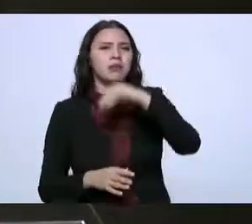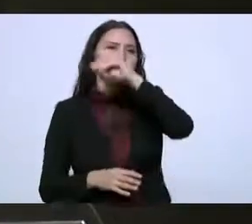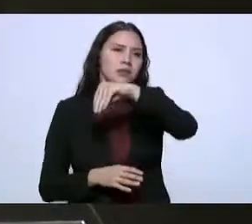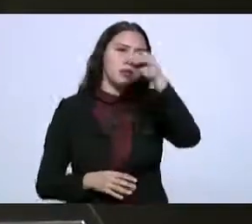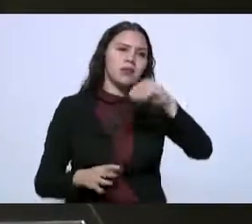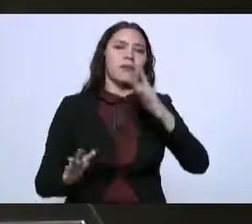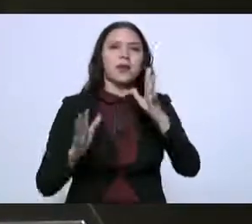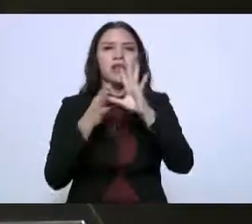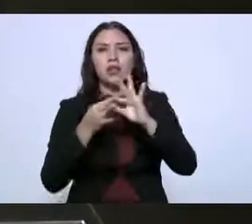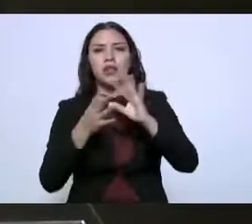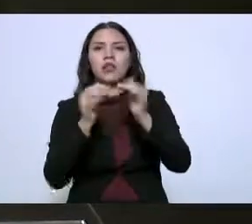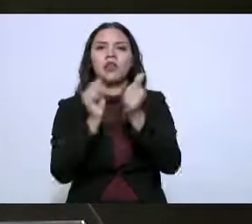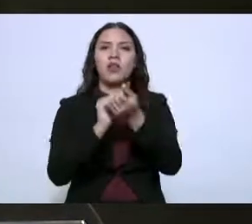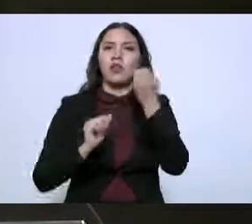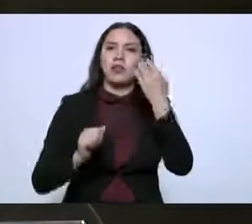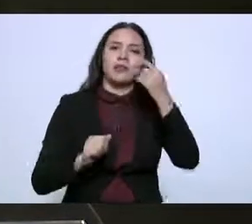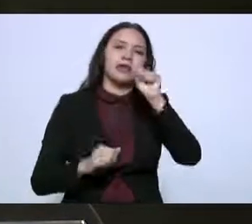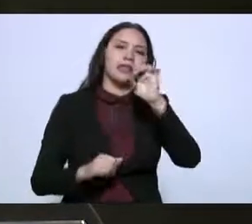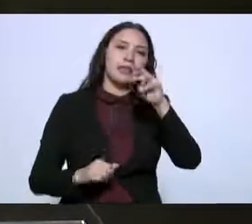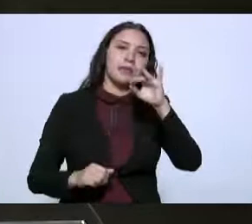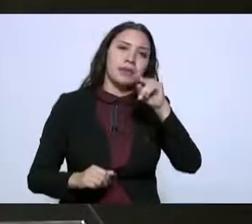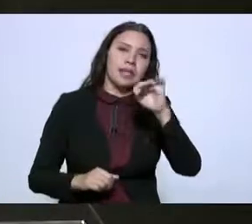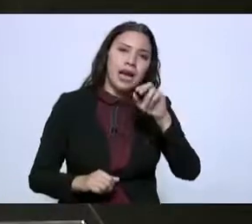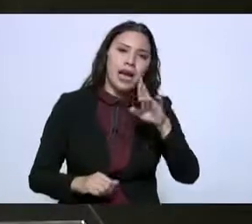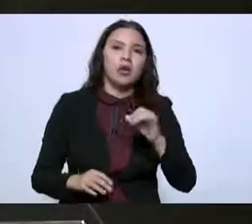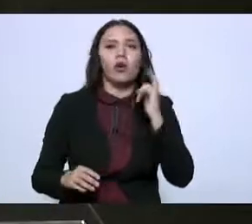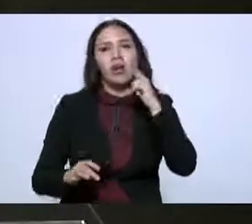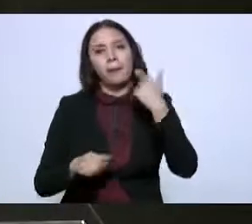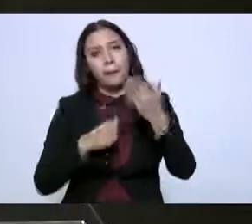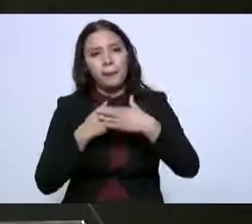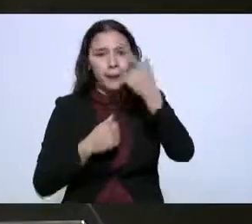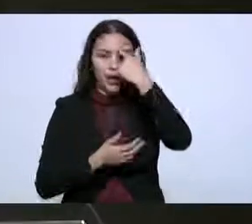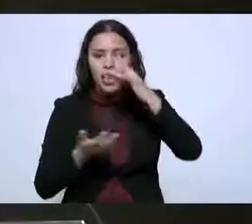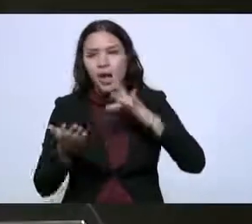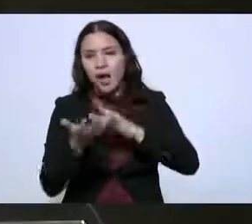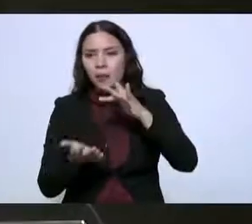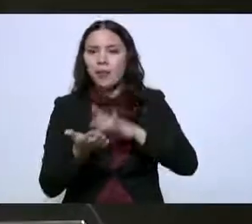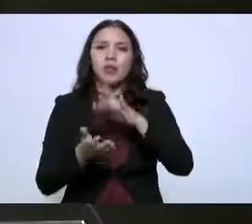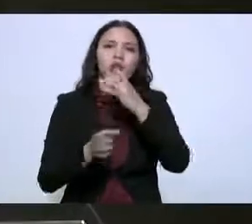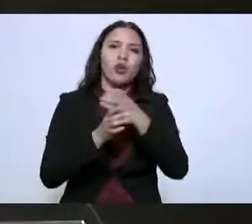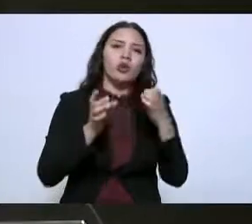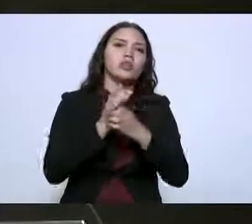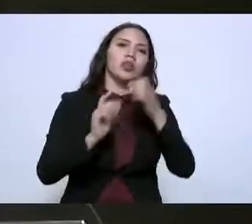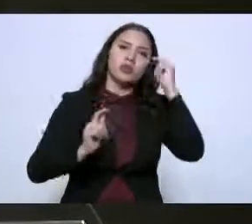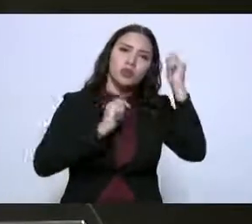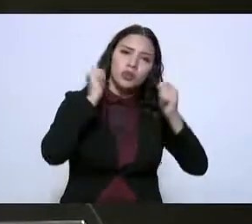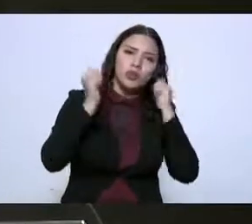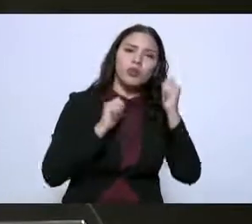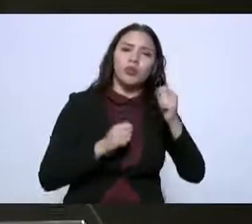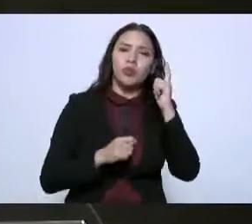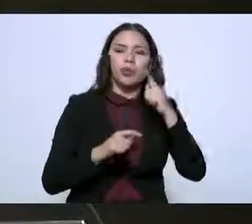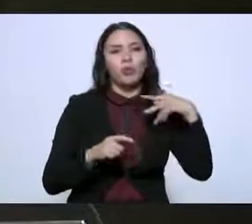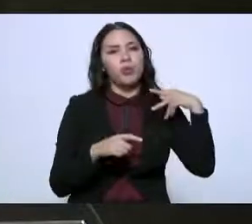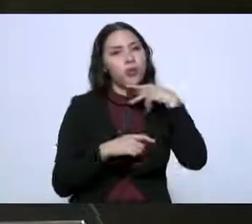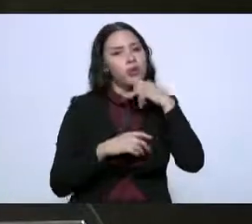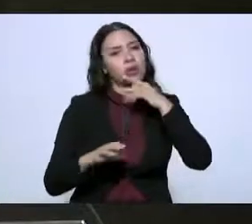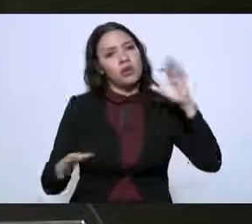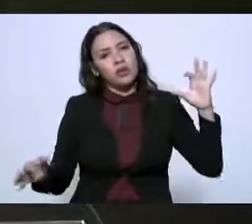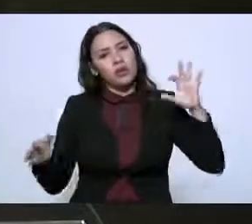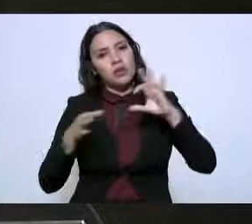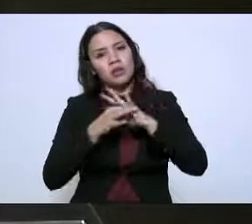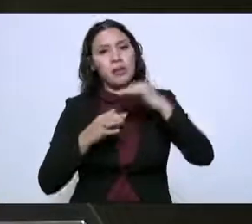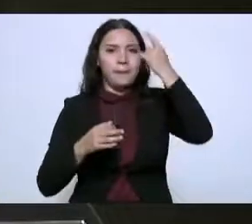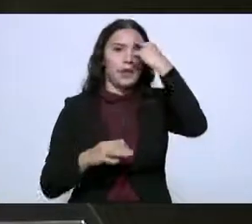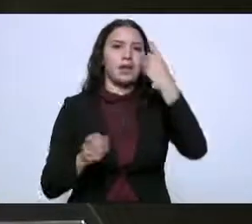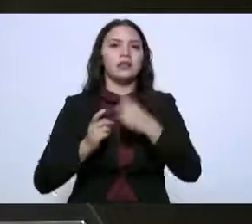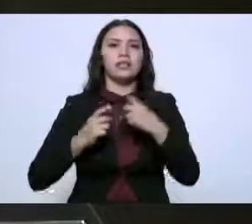a hacer para el Estado estrategia de financiamiento para los MIPIMES turísticos en colaboración con la Banca